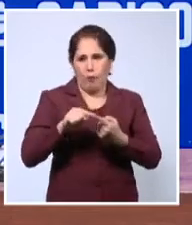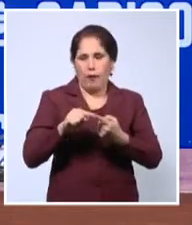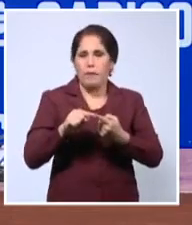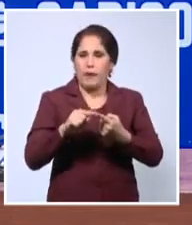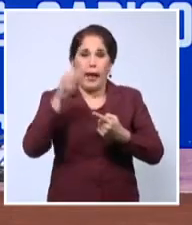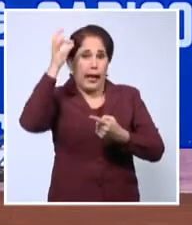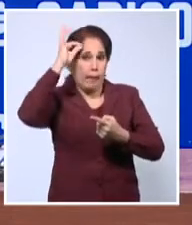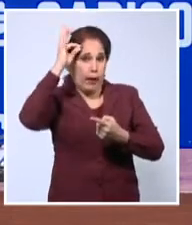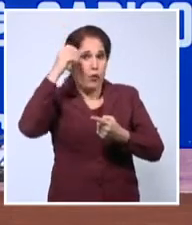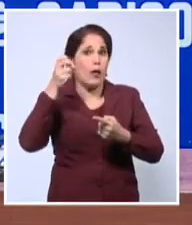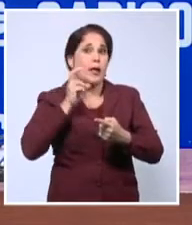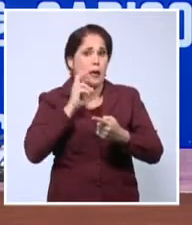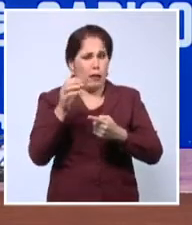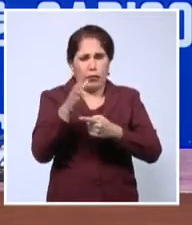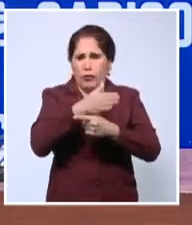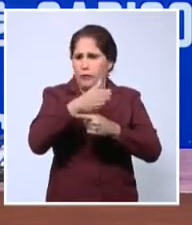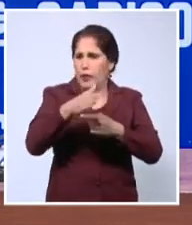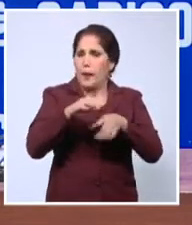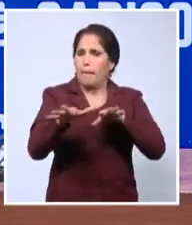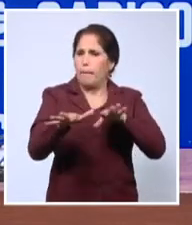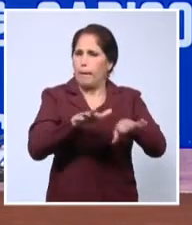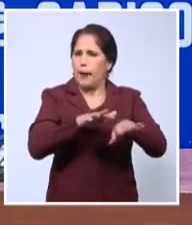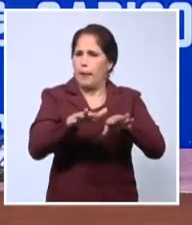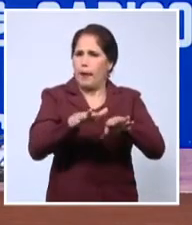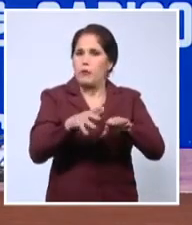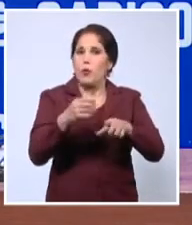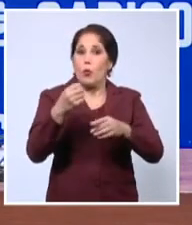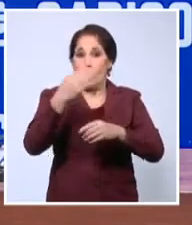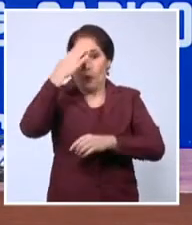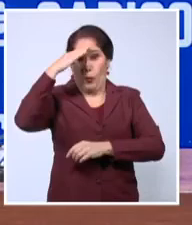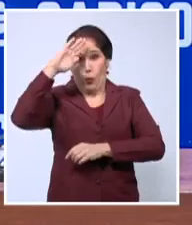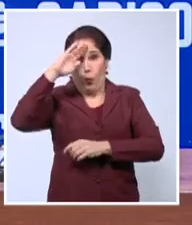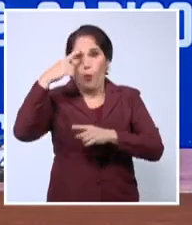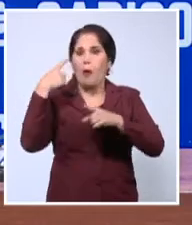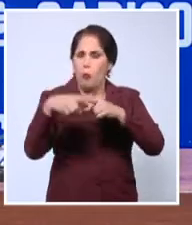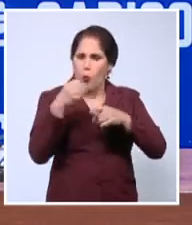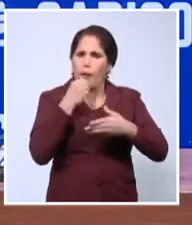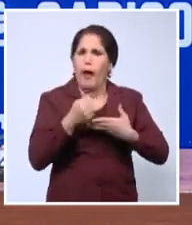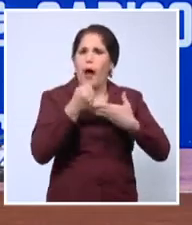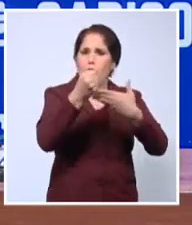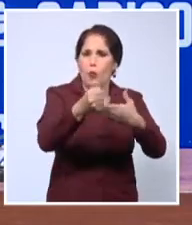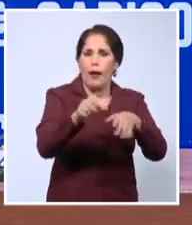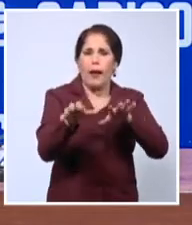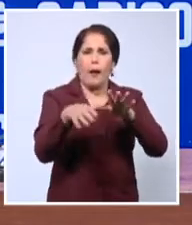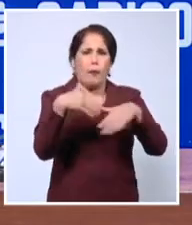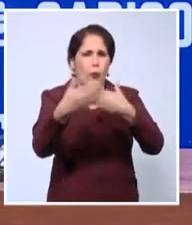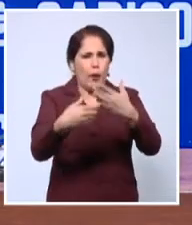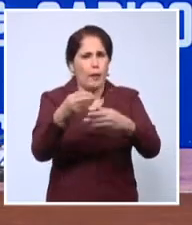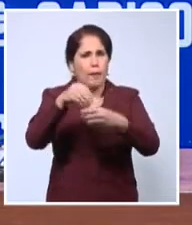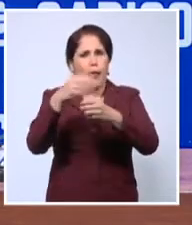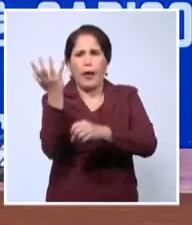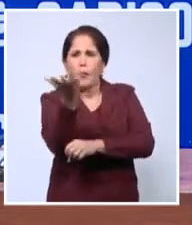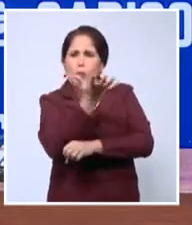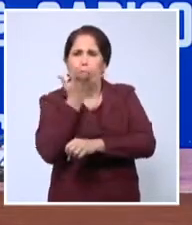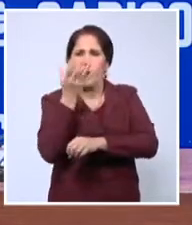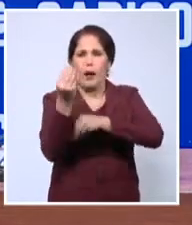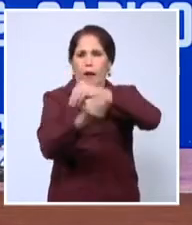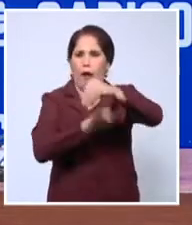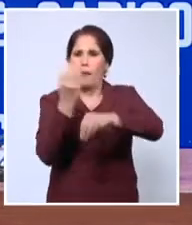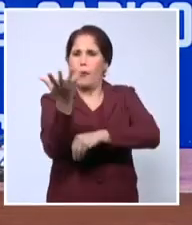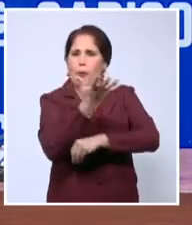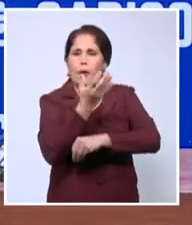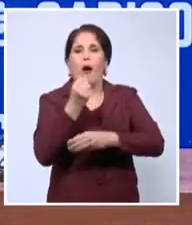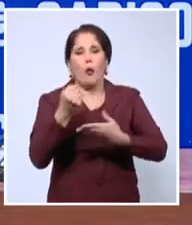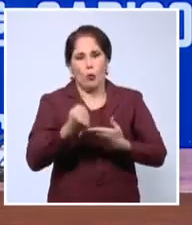de español como de inglés, la preparación de nuestras naciones para la mitigación de desastres naturales y el enfrentamiento al cambio